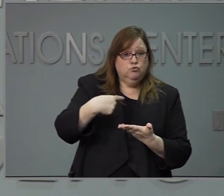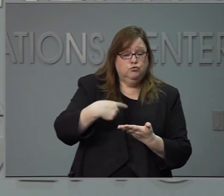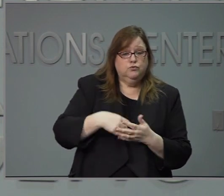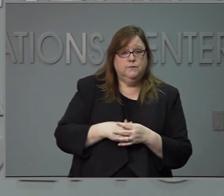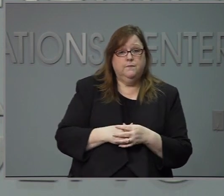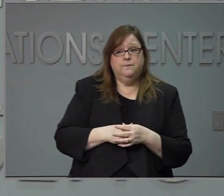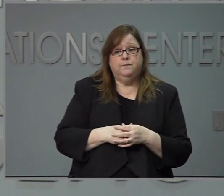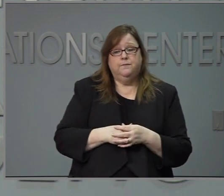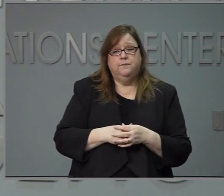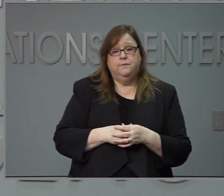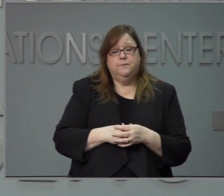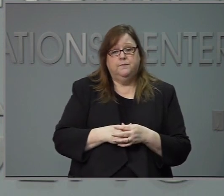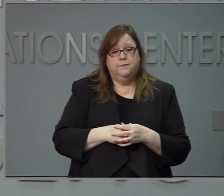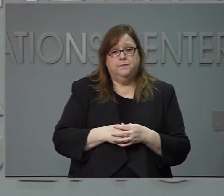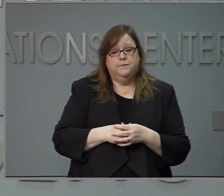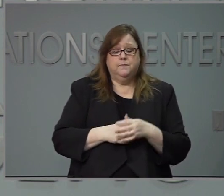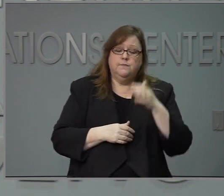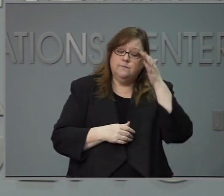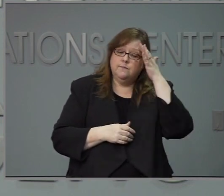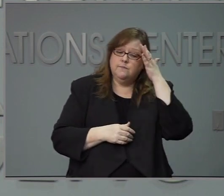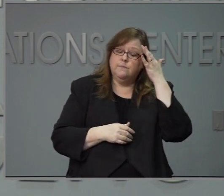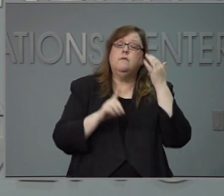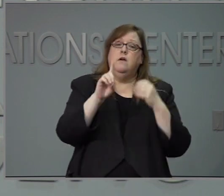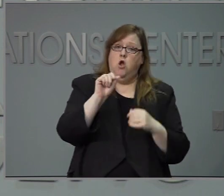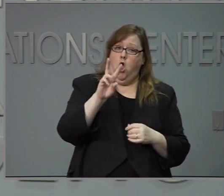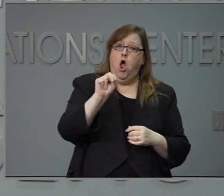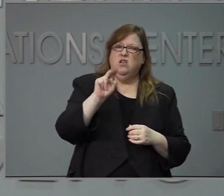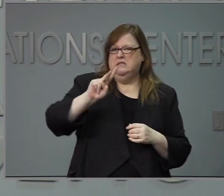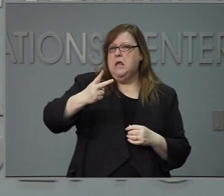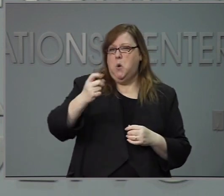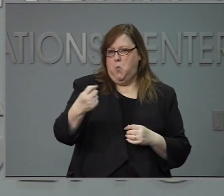de este segmento tomando ante ni es a naves ser.